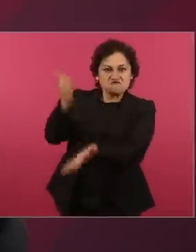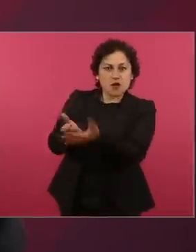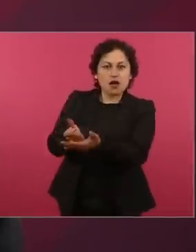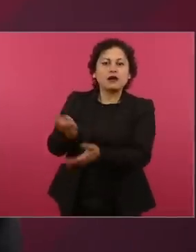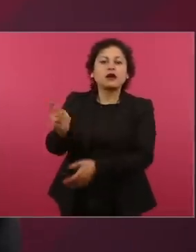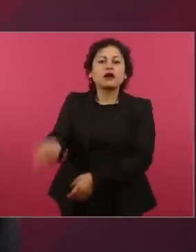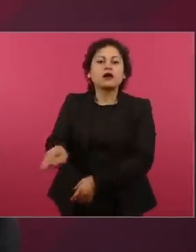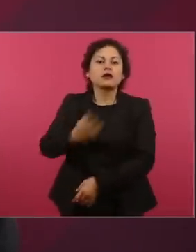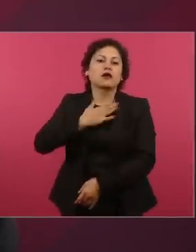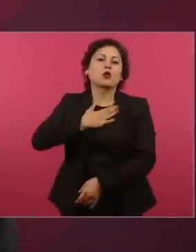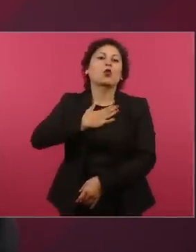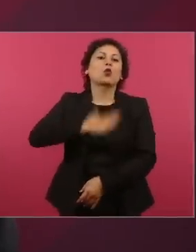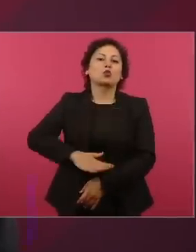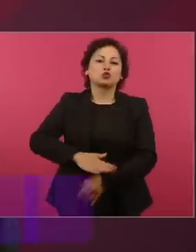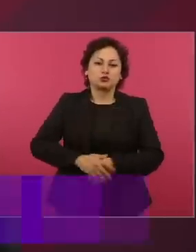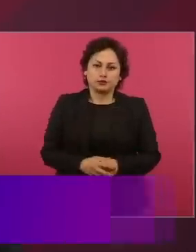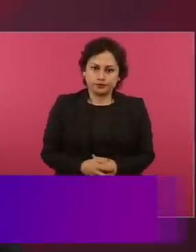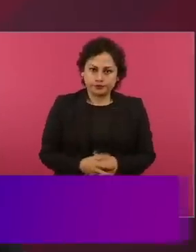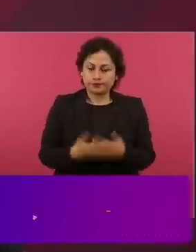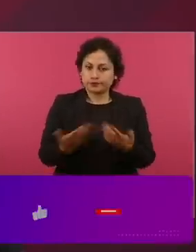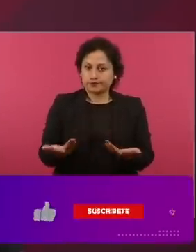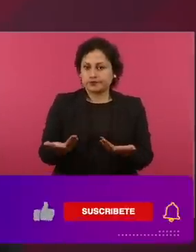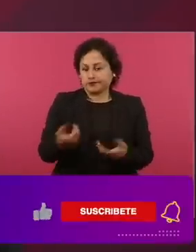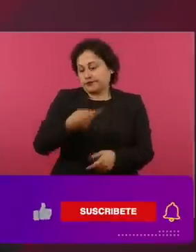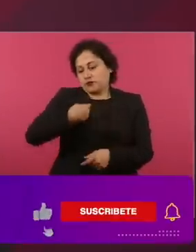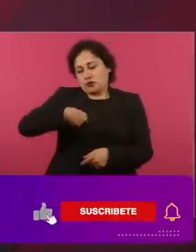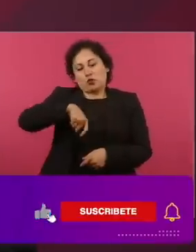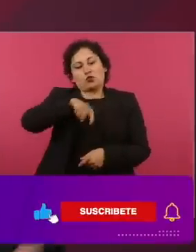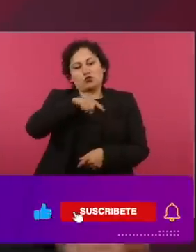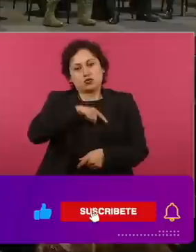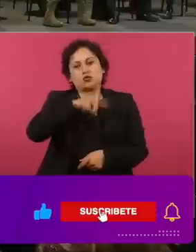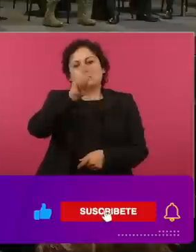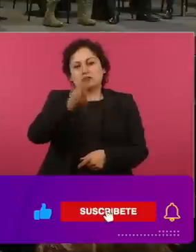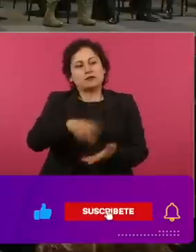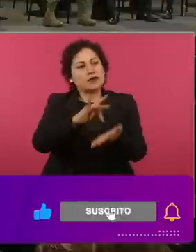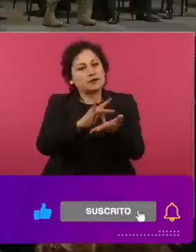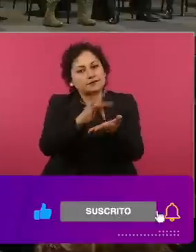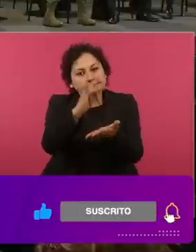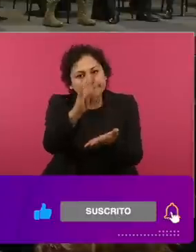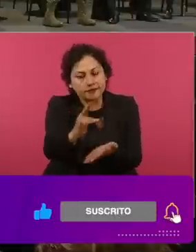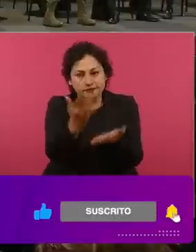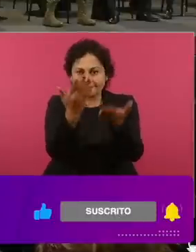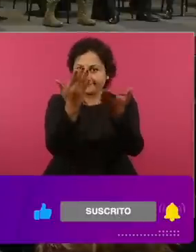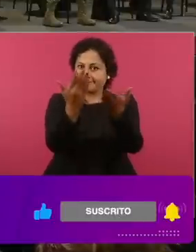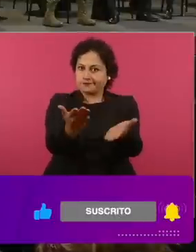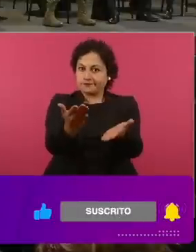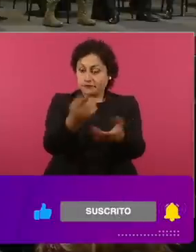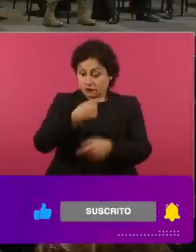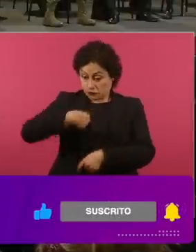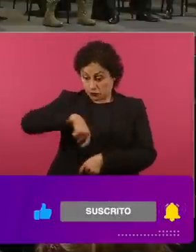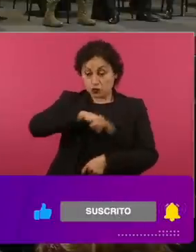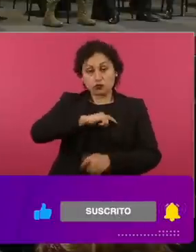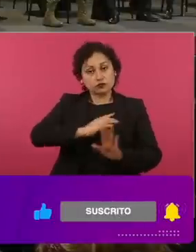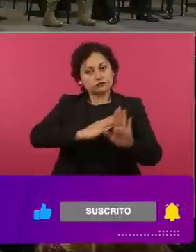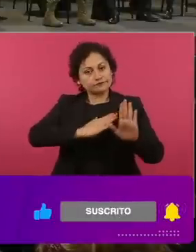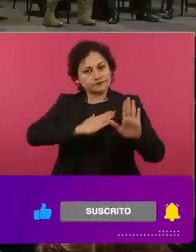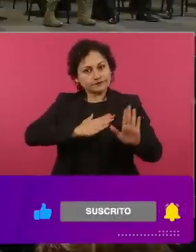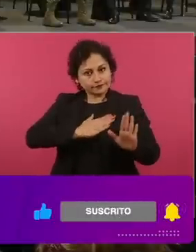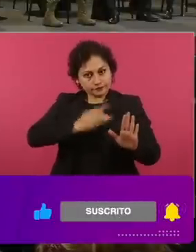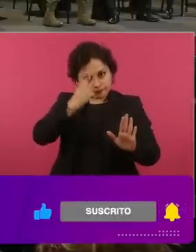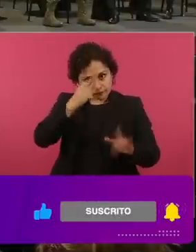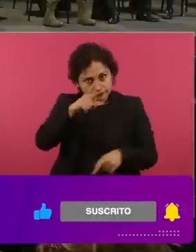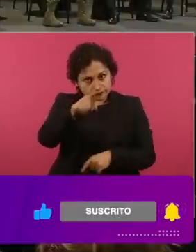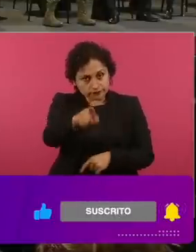Aspa de México no puede dejar de agradecer y tiene el compromiso, tiene el compromiso, señor presidente, mi gran